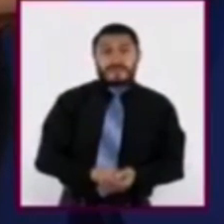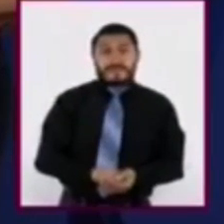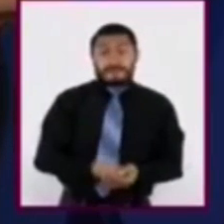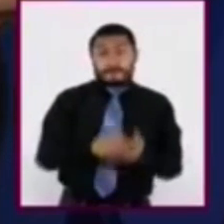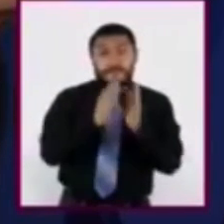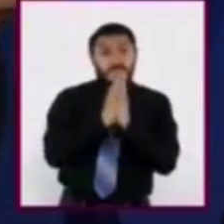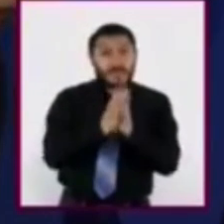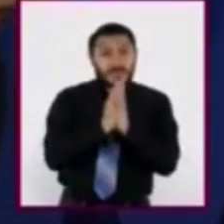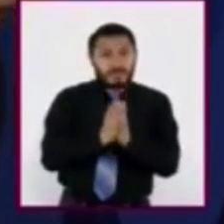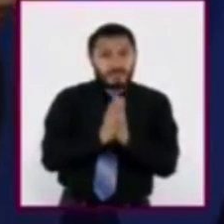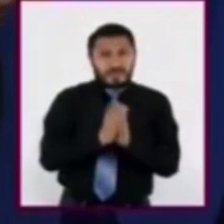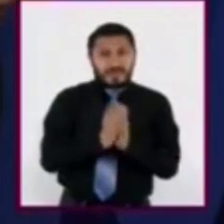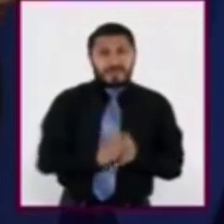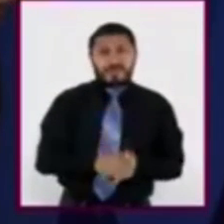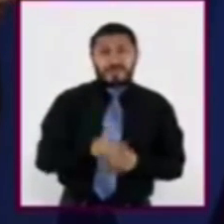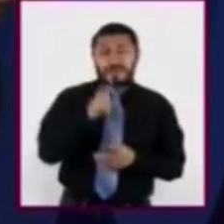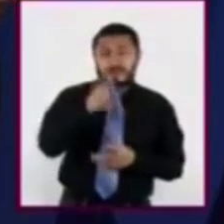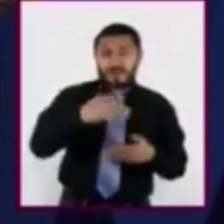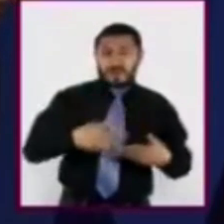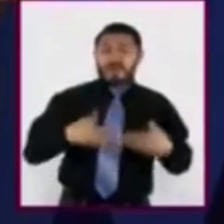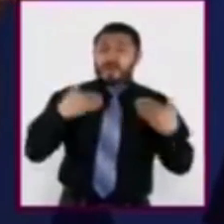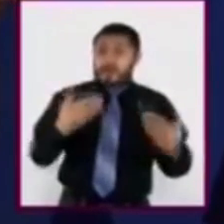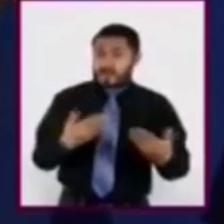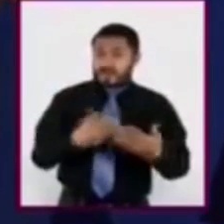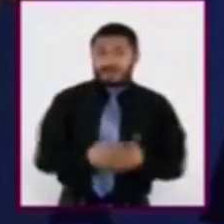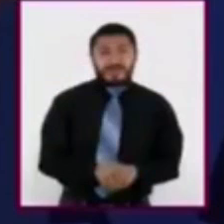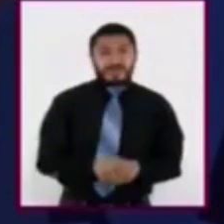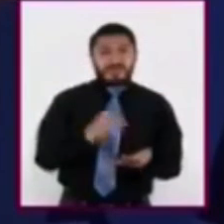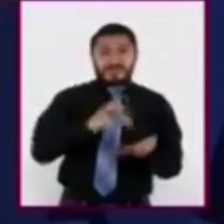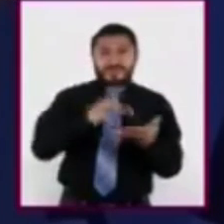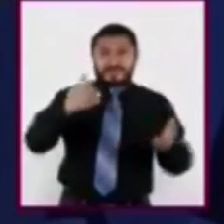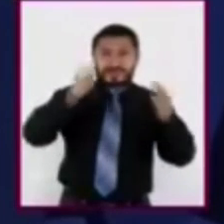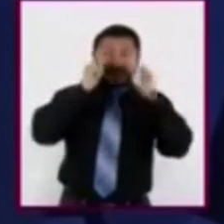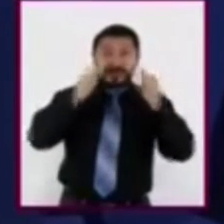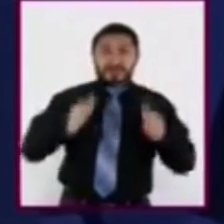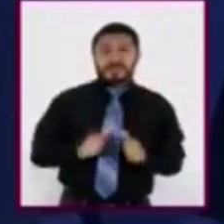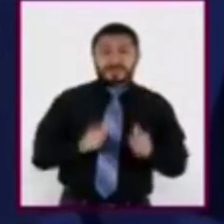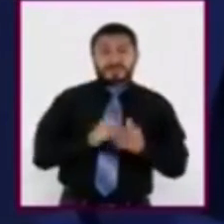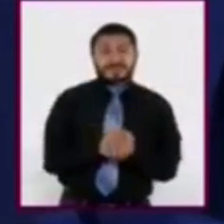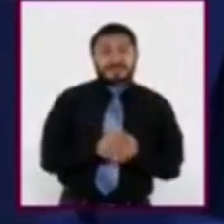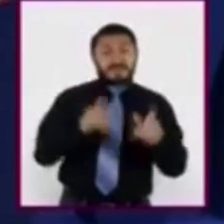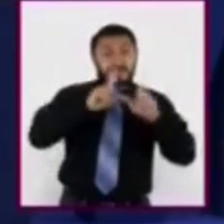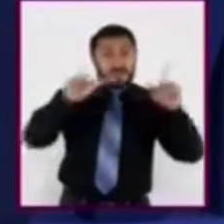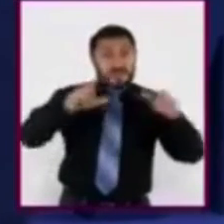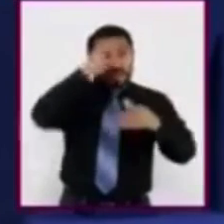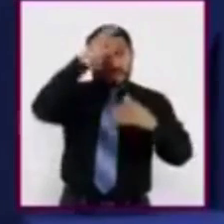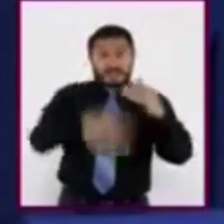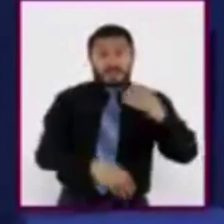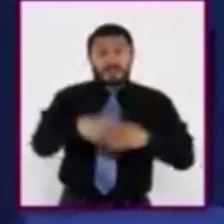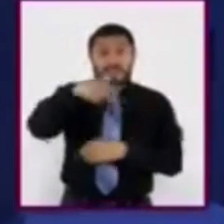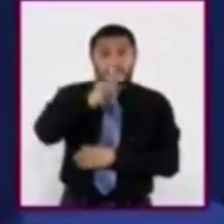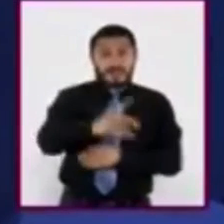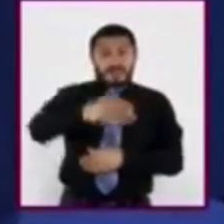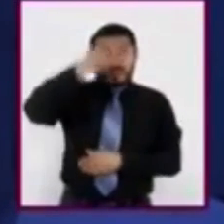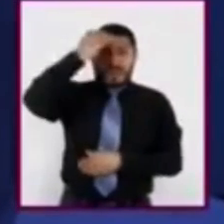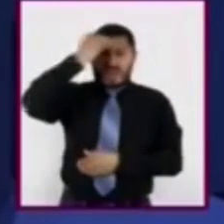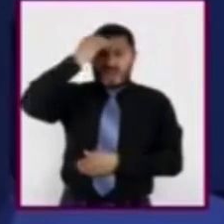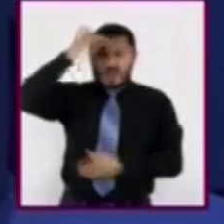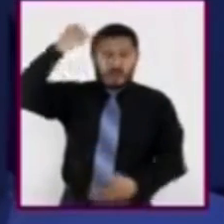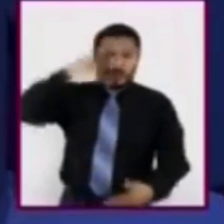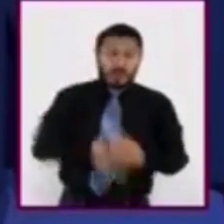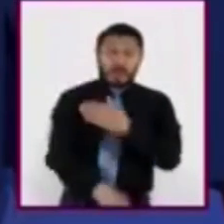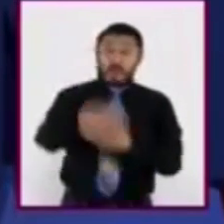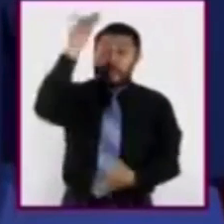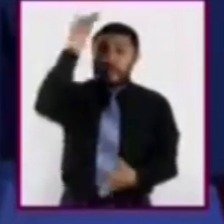pido que vine lo mejor de ustedes. Les agradezco su atención. ¡Listo! Terminamos. Pero aún nos queda mucho por